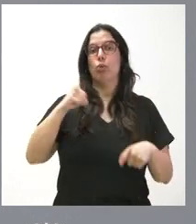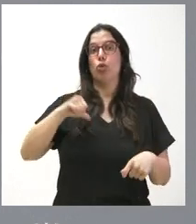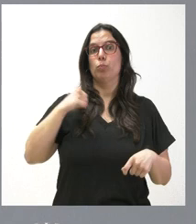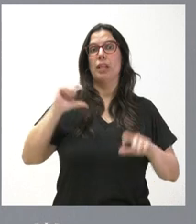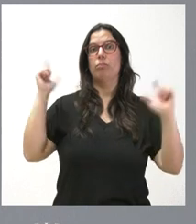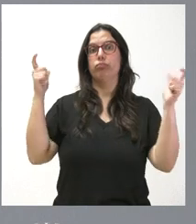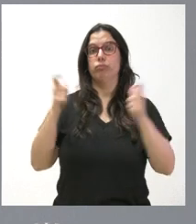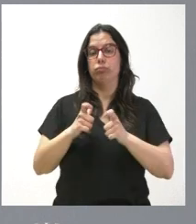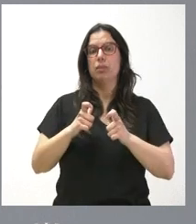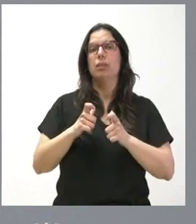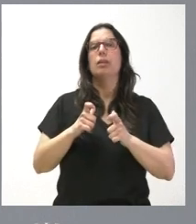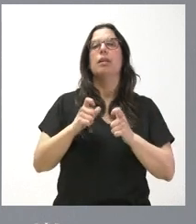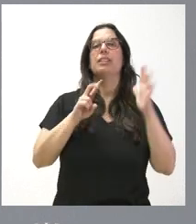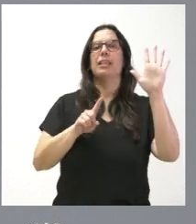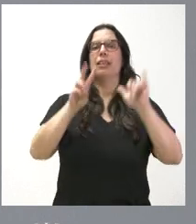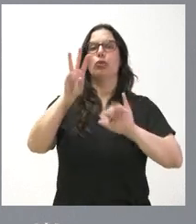bronquiolitis.